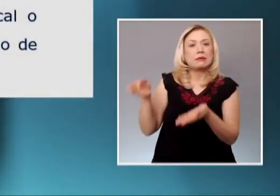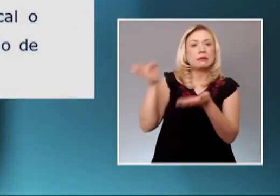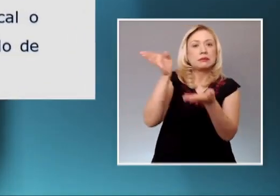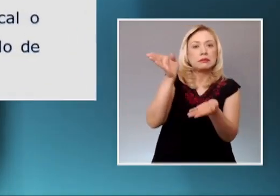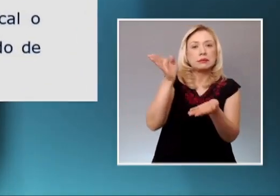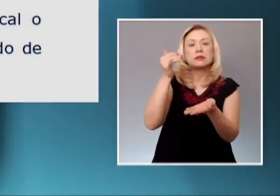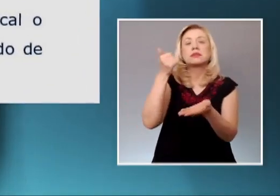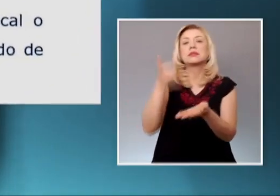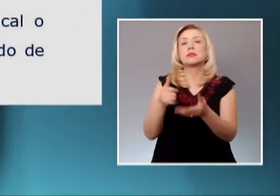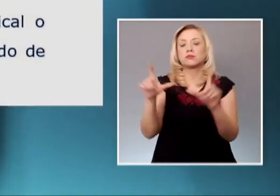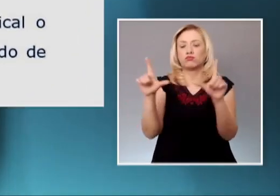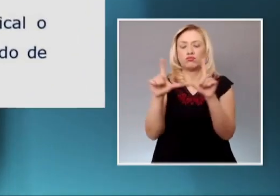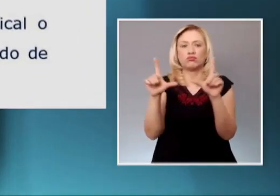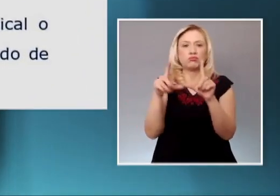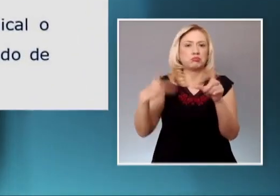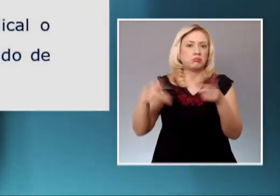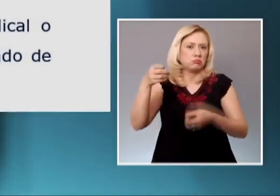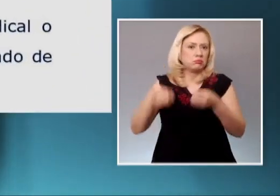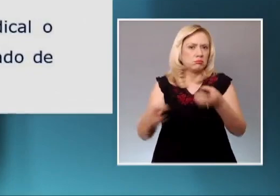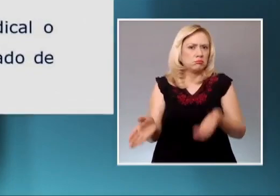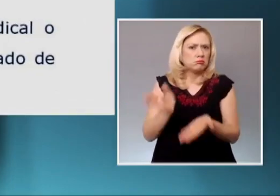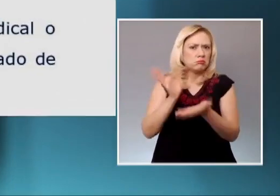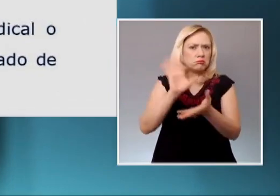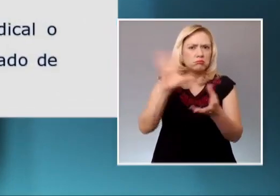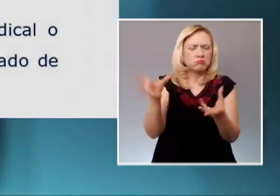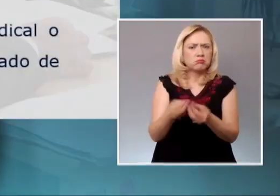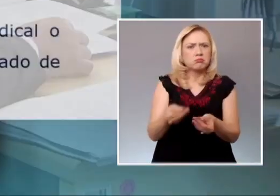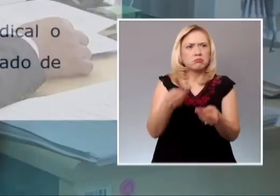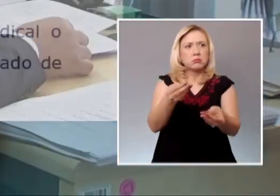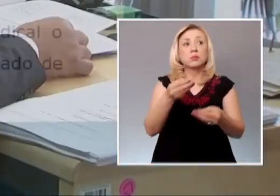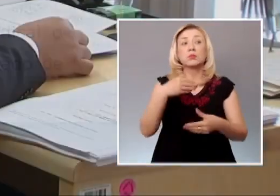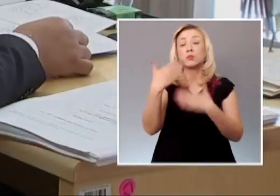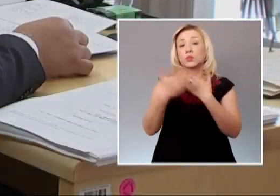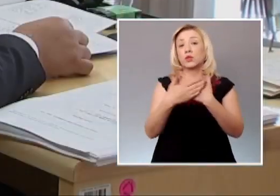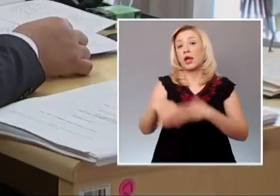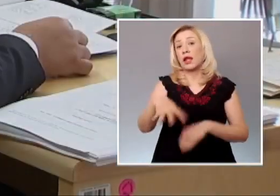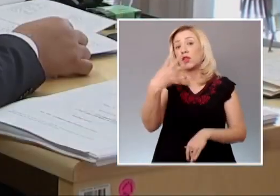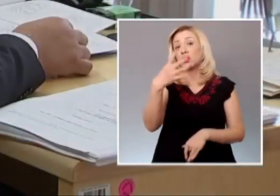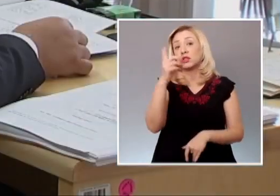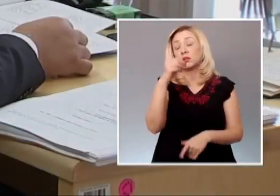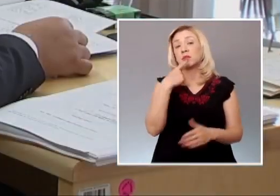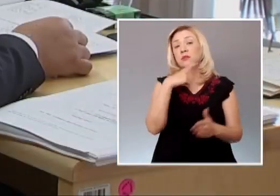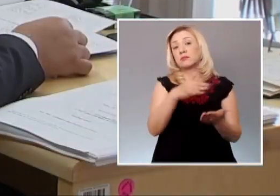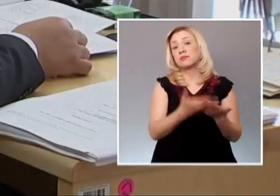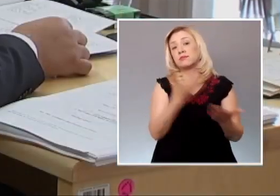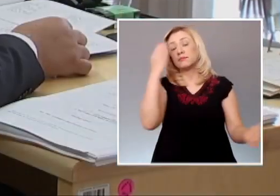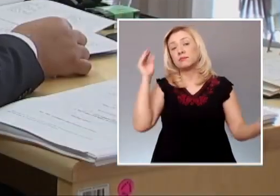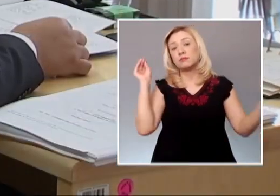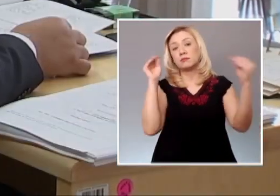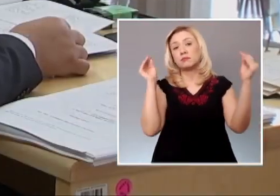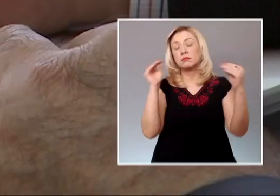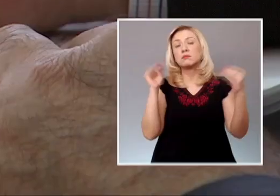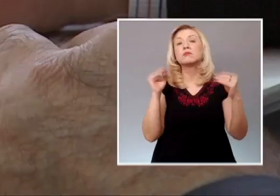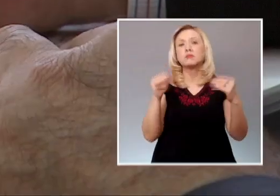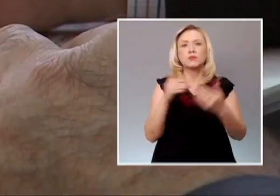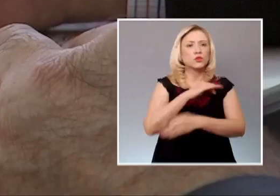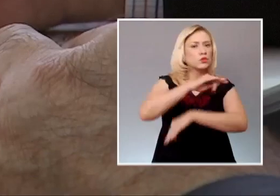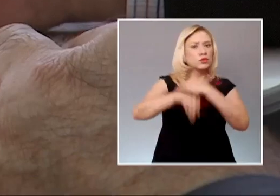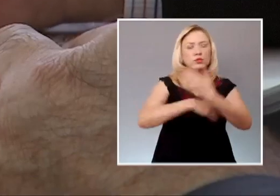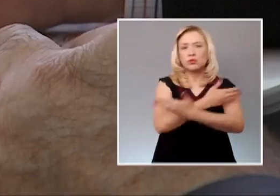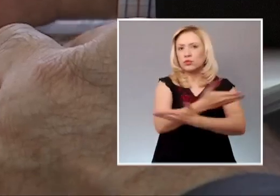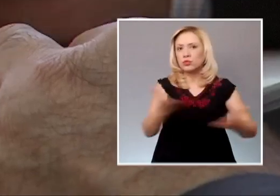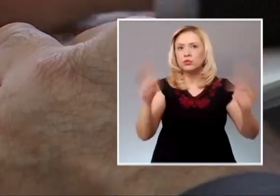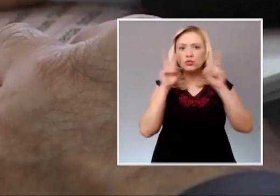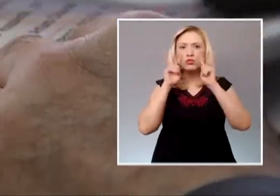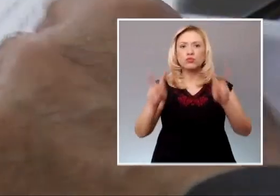Judicial. El amparo que se presentará a más tardar el 14 de diciembre se pondrá a disposición de toda agrupación sindical o